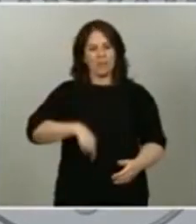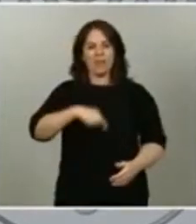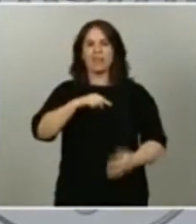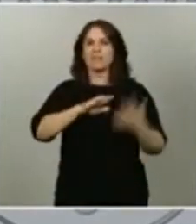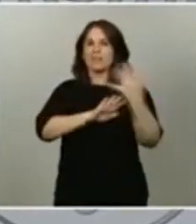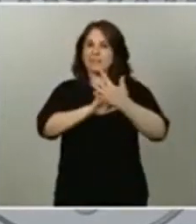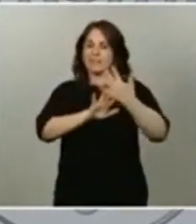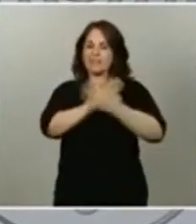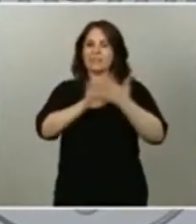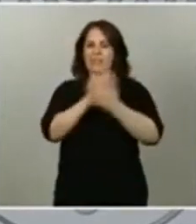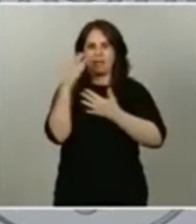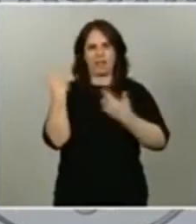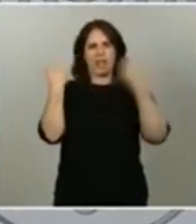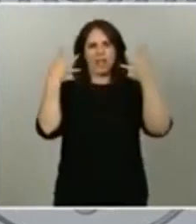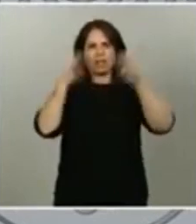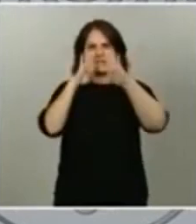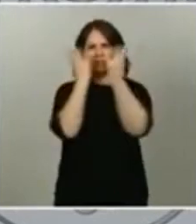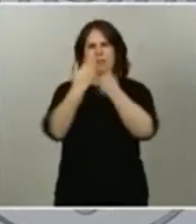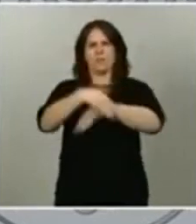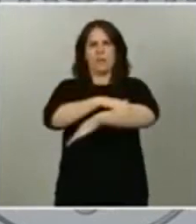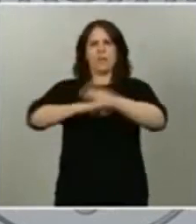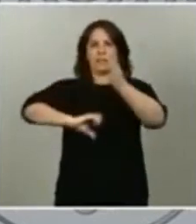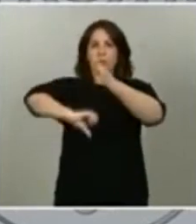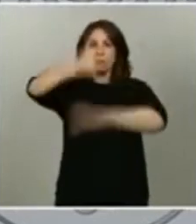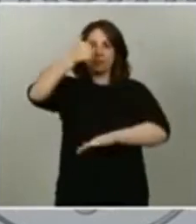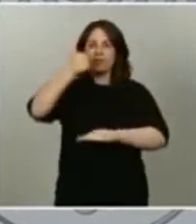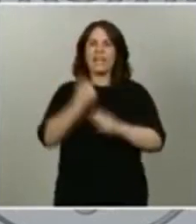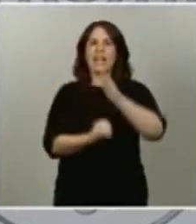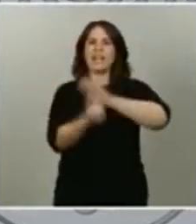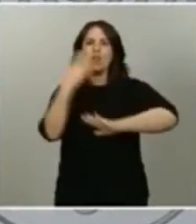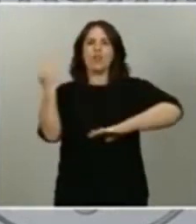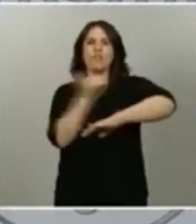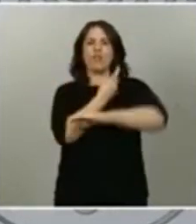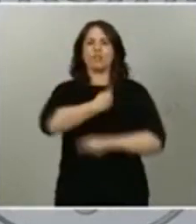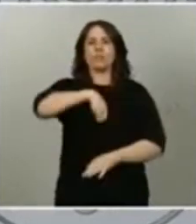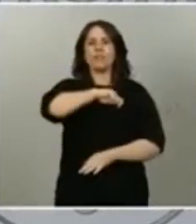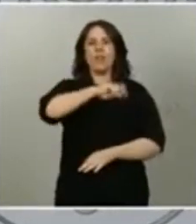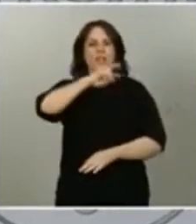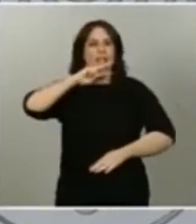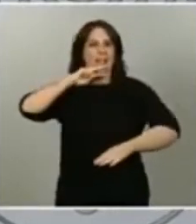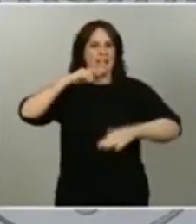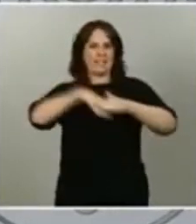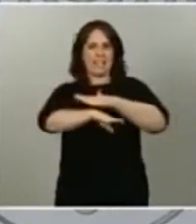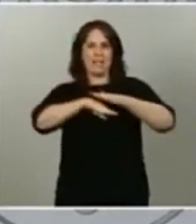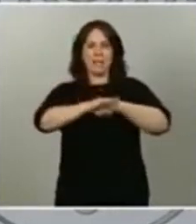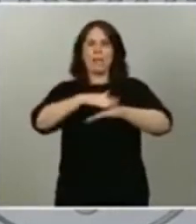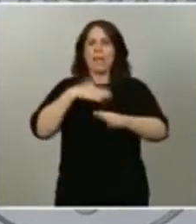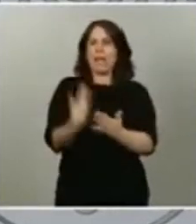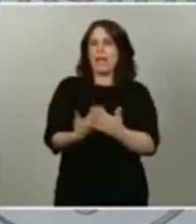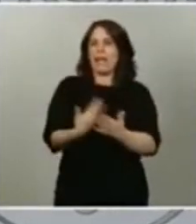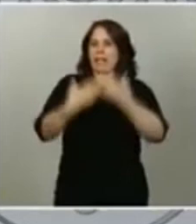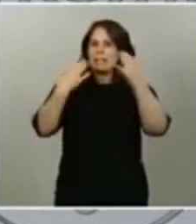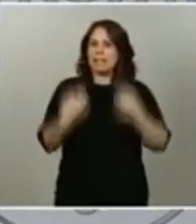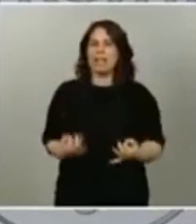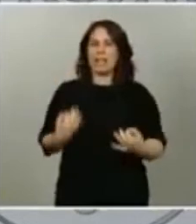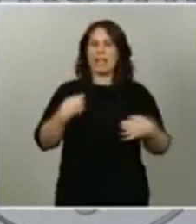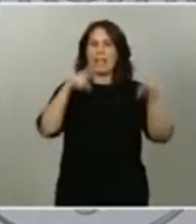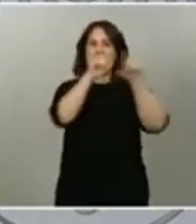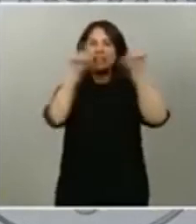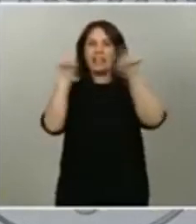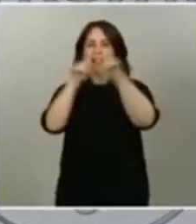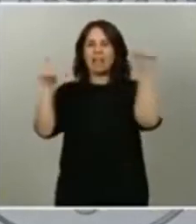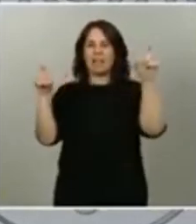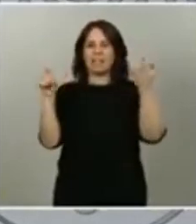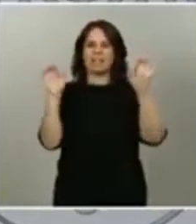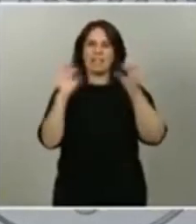luz verde a la creación del Fondo Español de Reserva para Garantía de Entidades Electrointensivas. Les cuento que